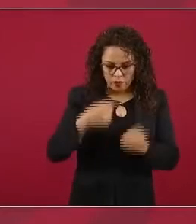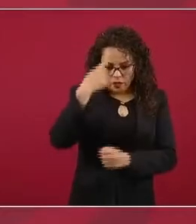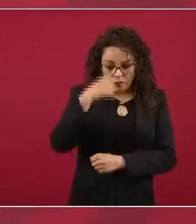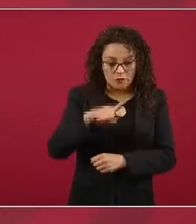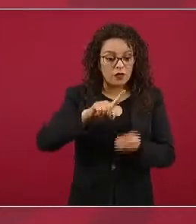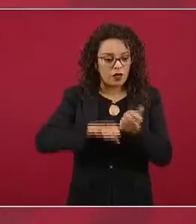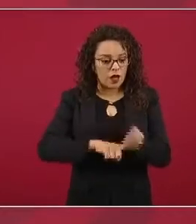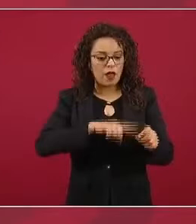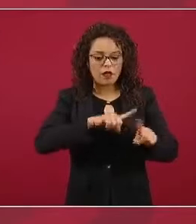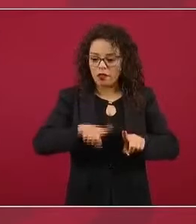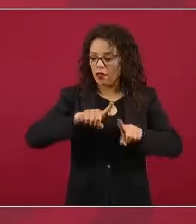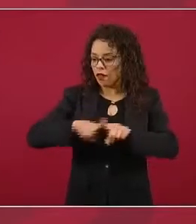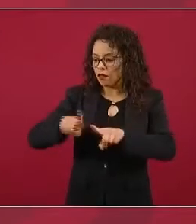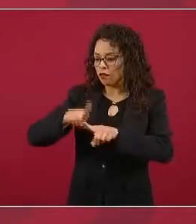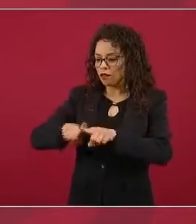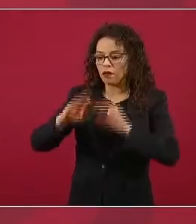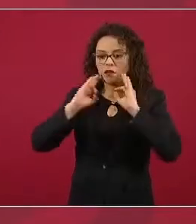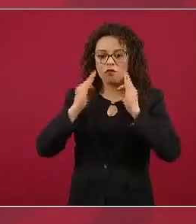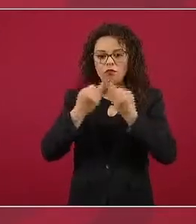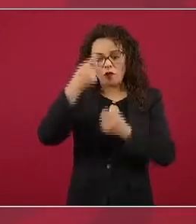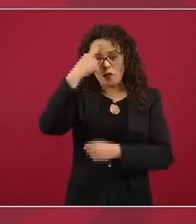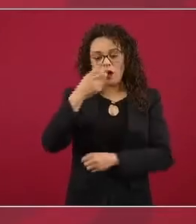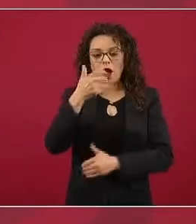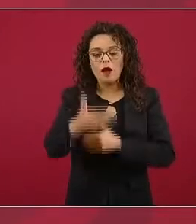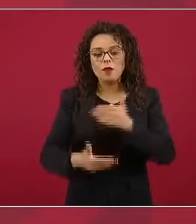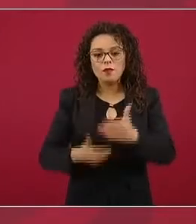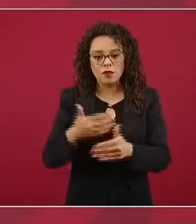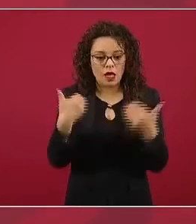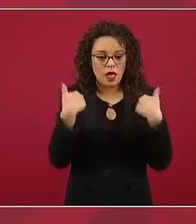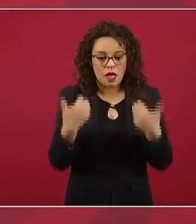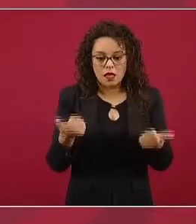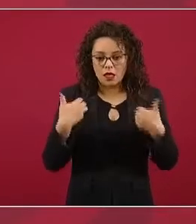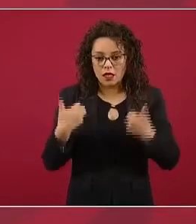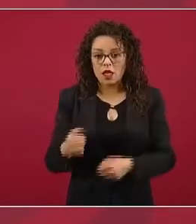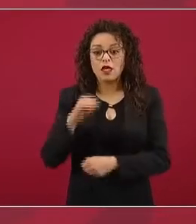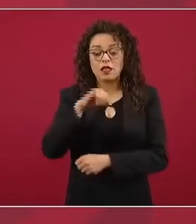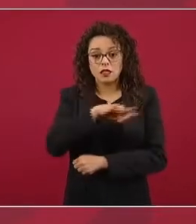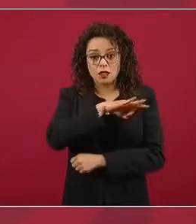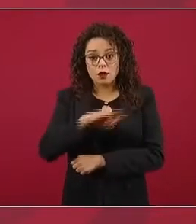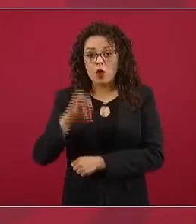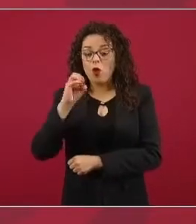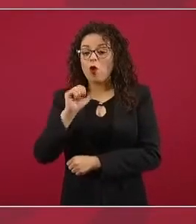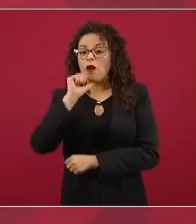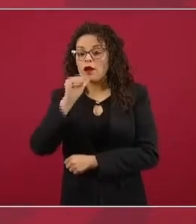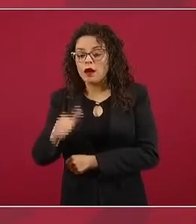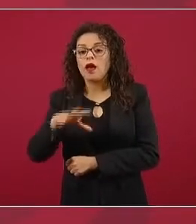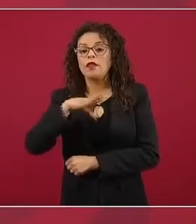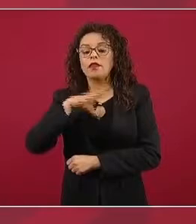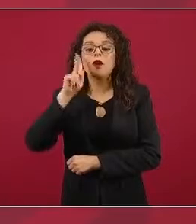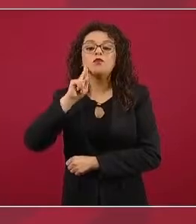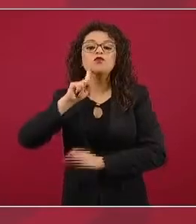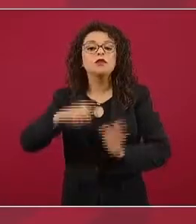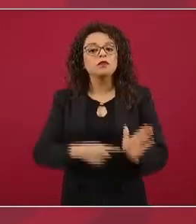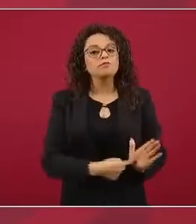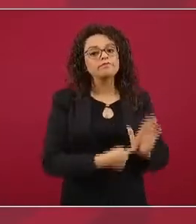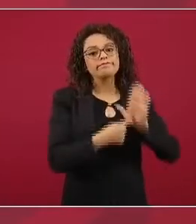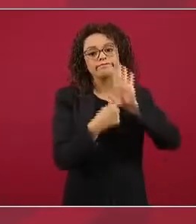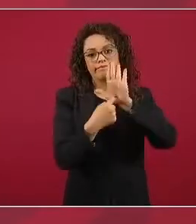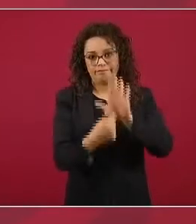inferencias del proceso de razonamiento, para poder o no mostrar evidencia de qué,